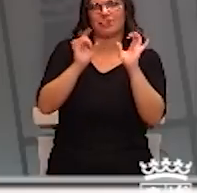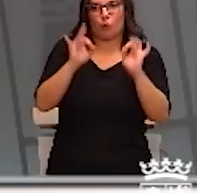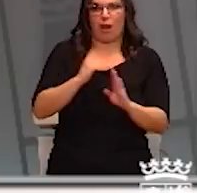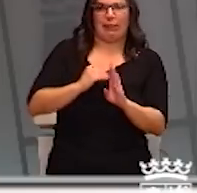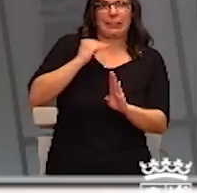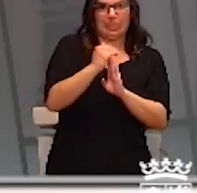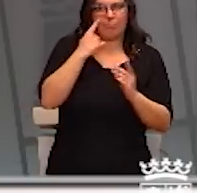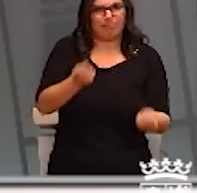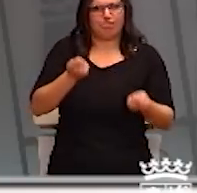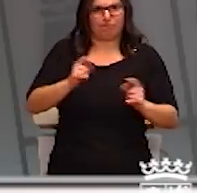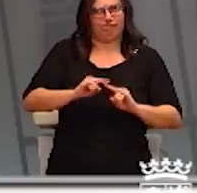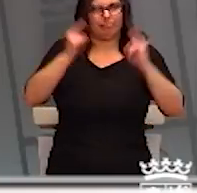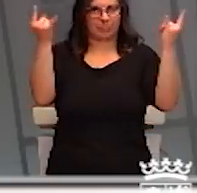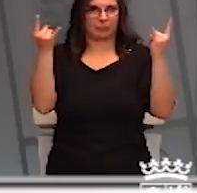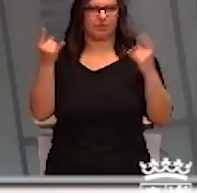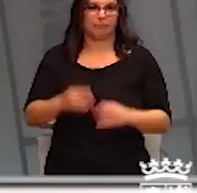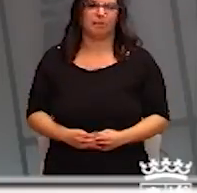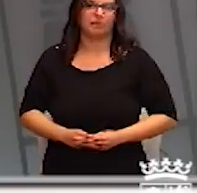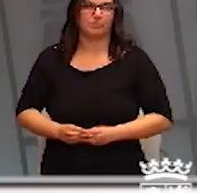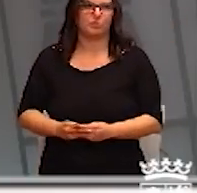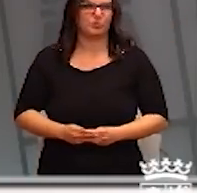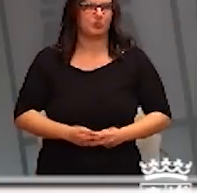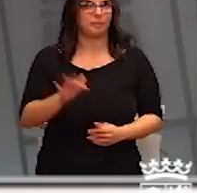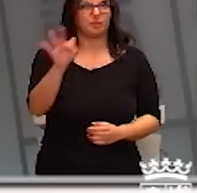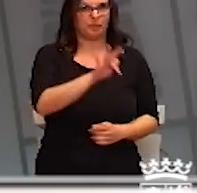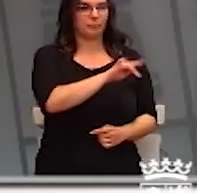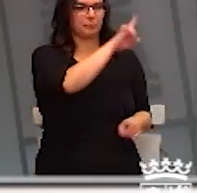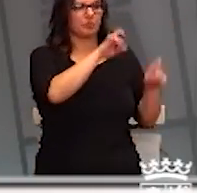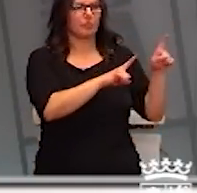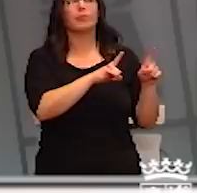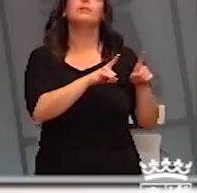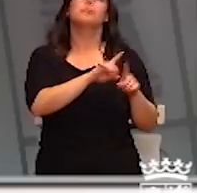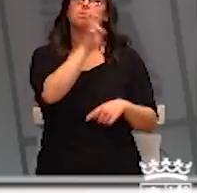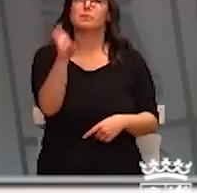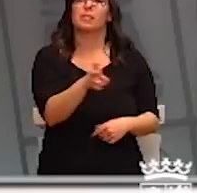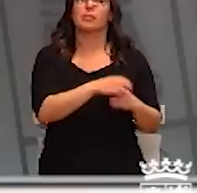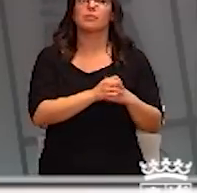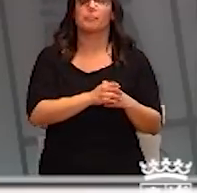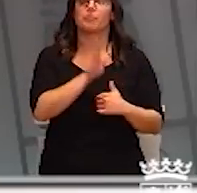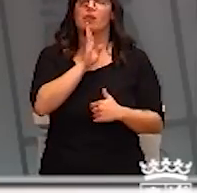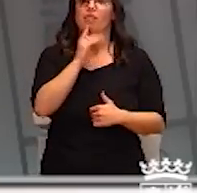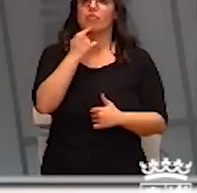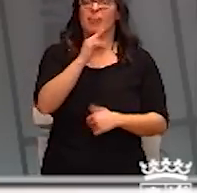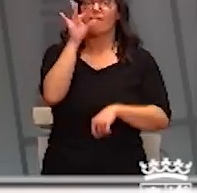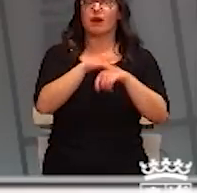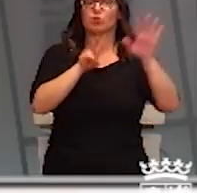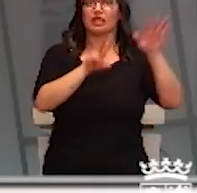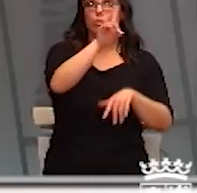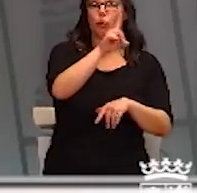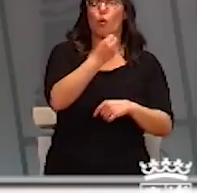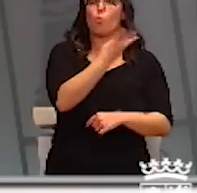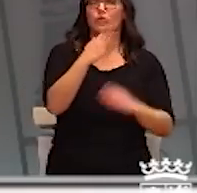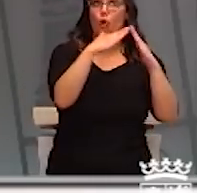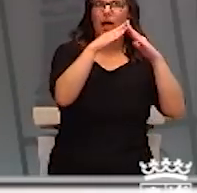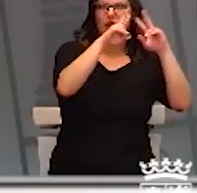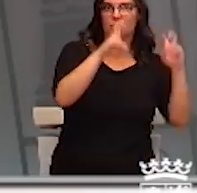necesarias en todos los órdenes. Sí, quería preguntarle varias cosas. De los 71 pacientes, ¿cuántos están en su casa y